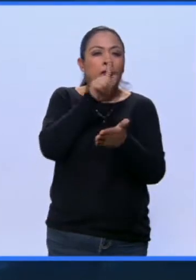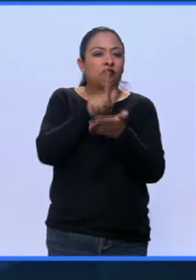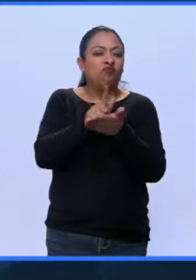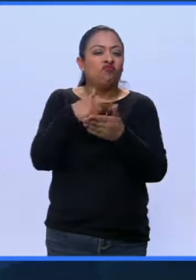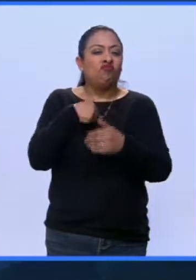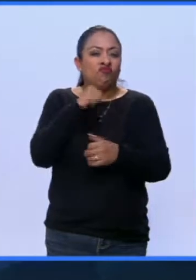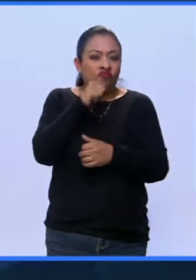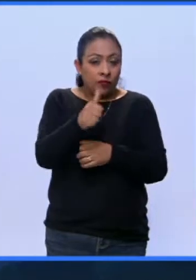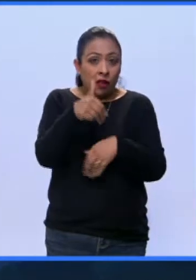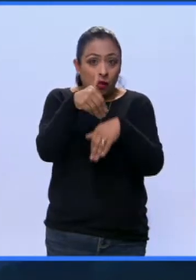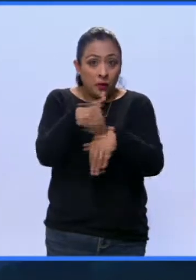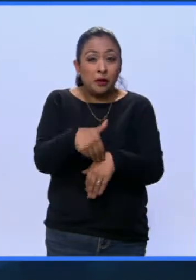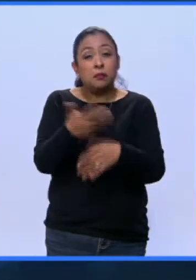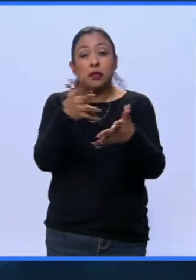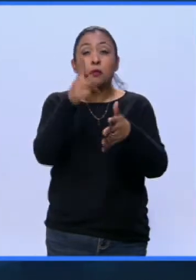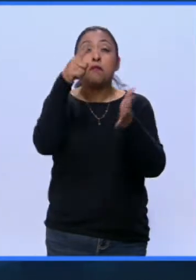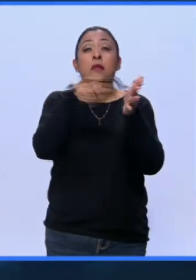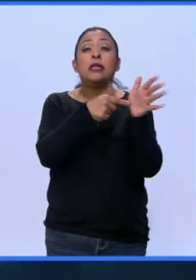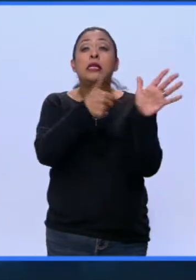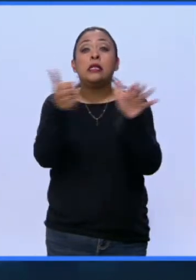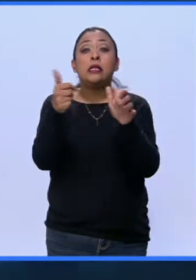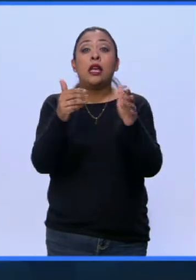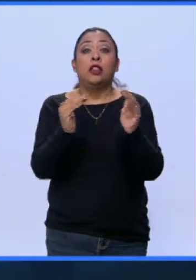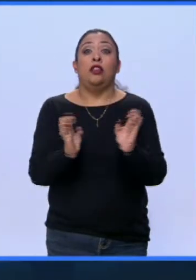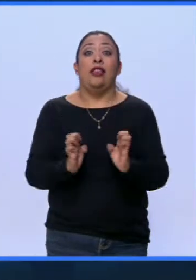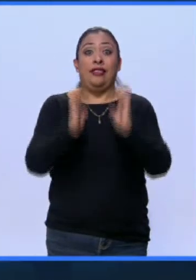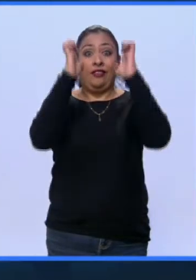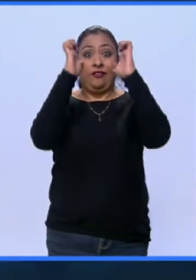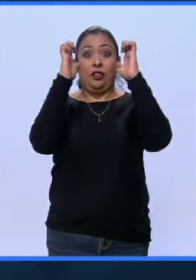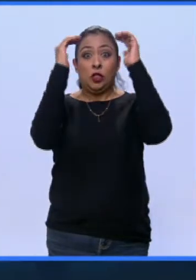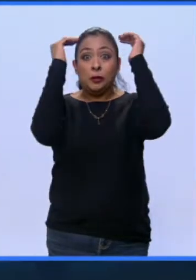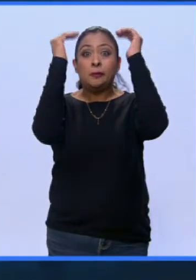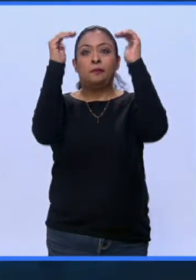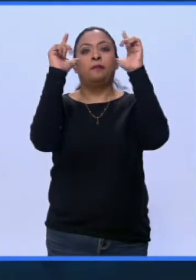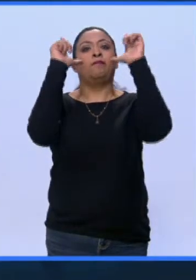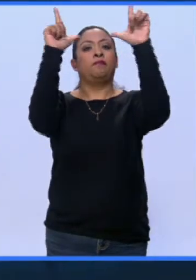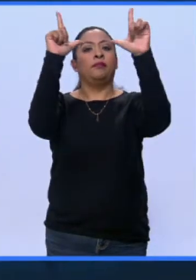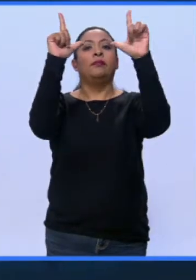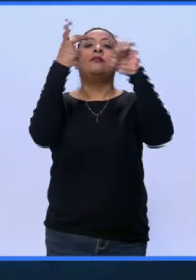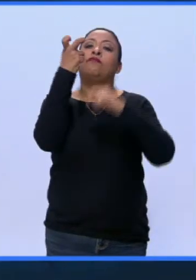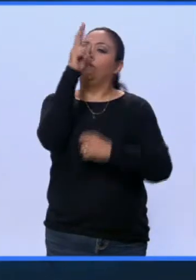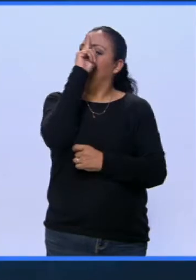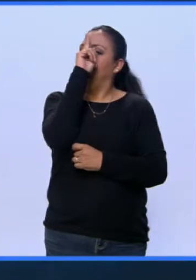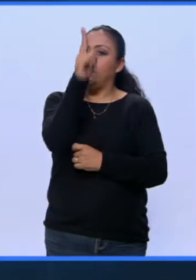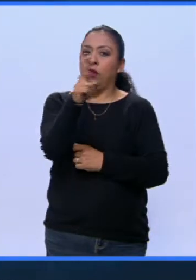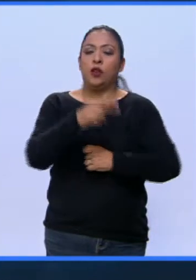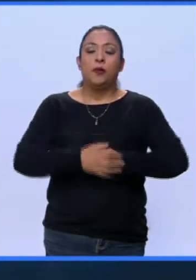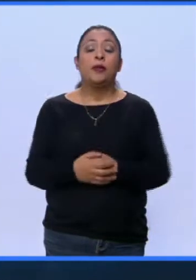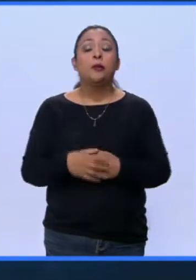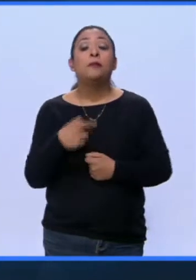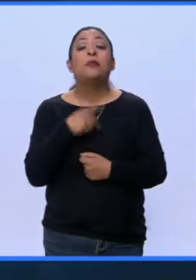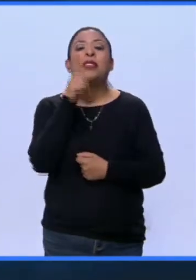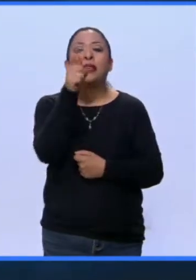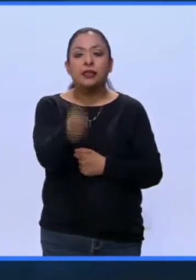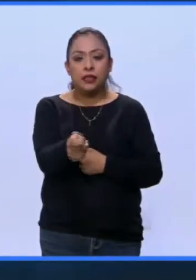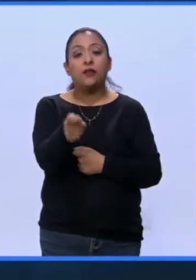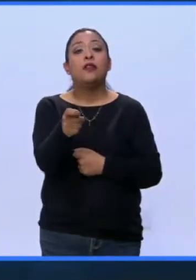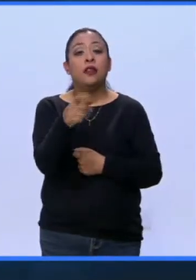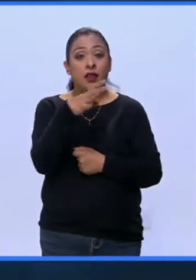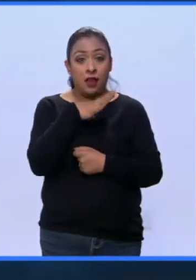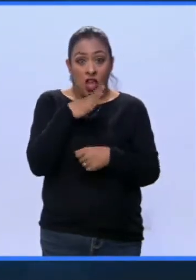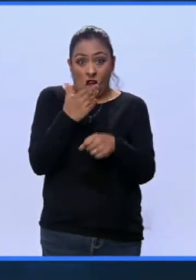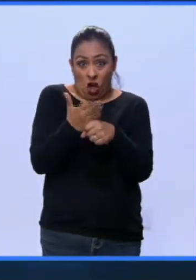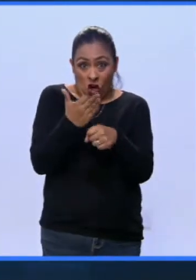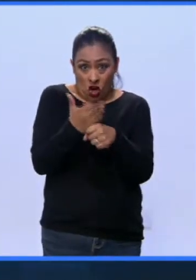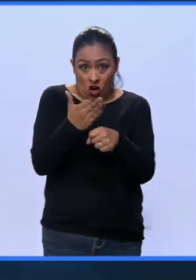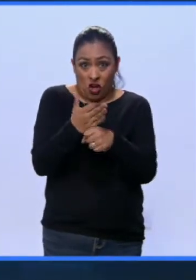.600 colocados en los techos de los inmuebles. Algo que está prohibido. Lo que representa que hay en este